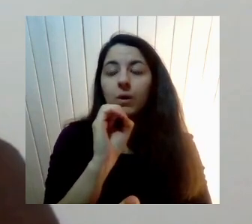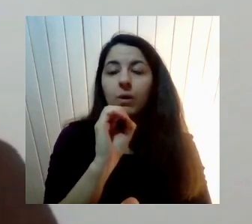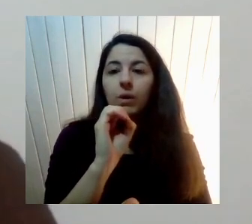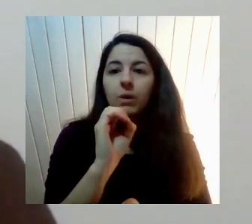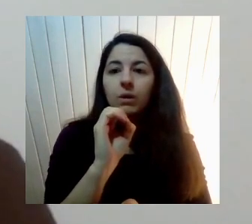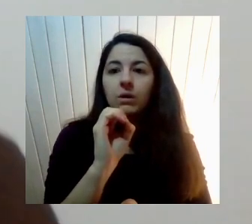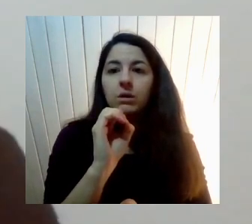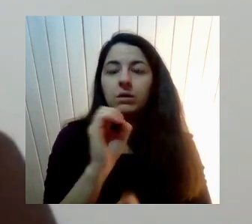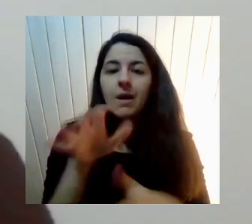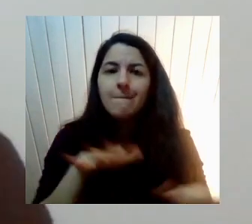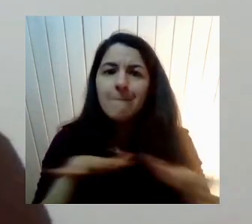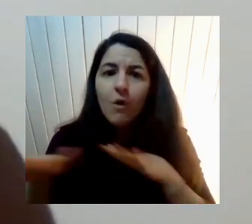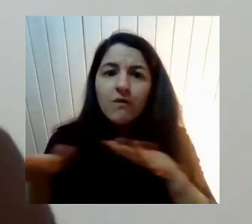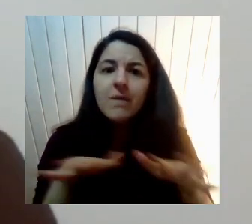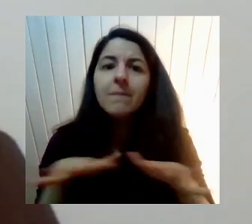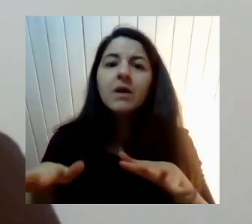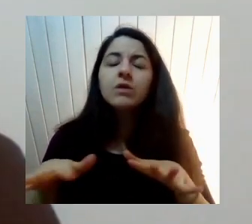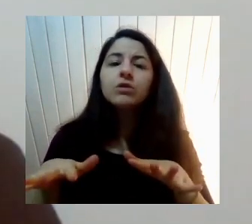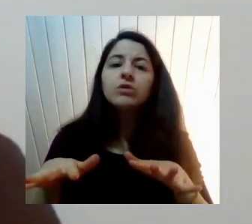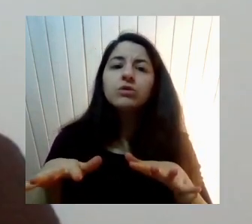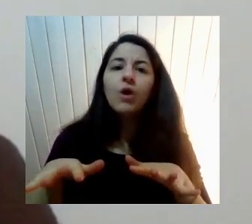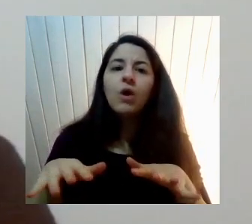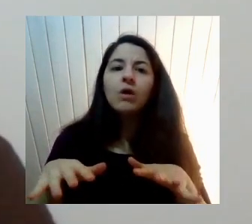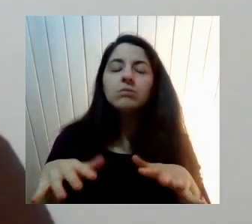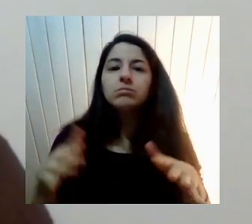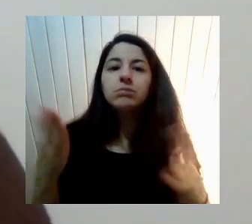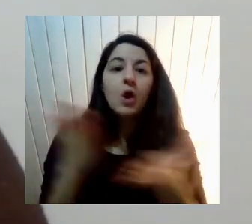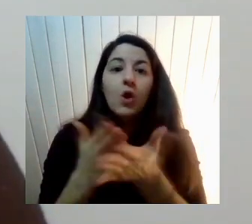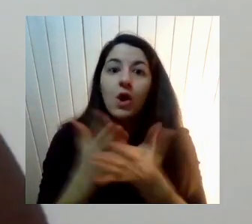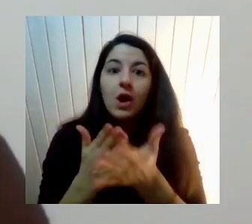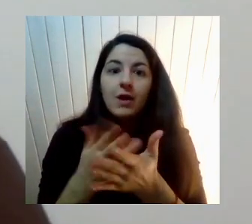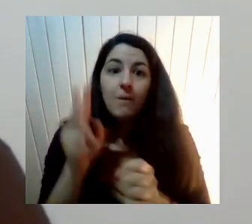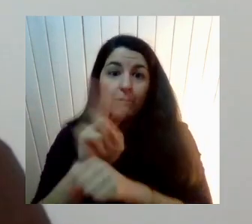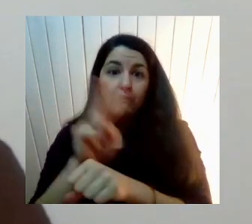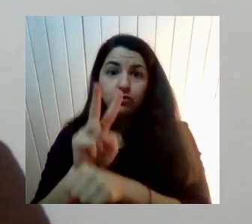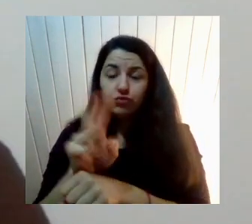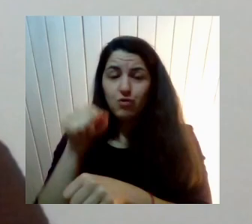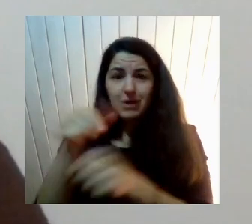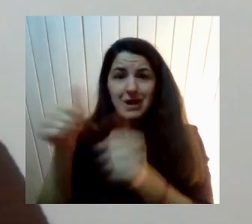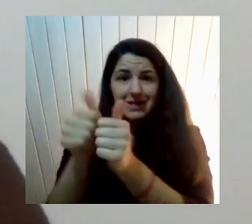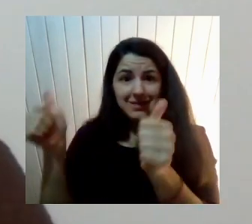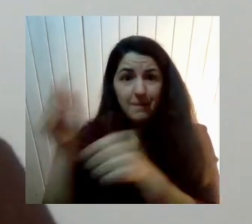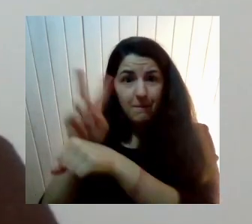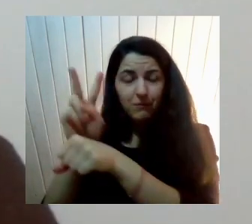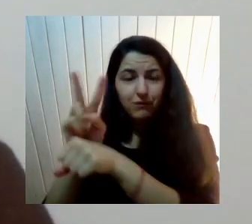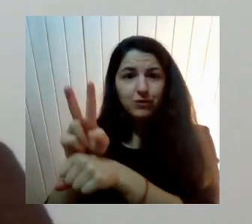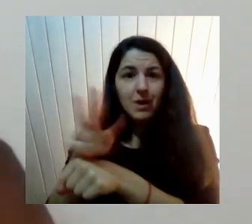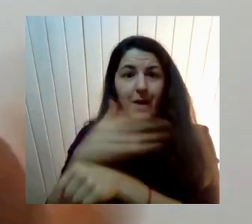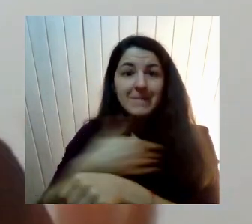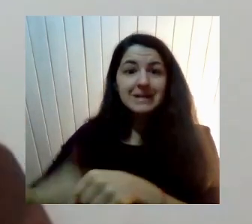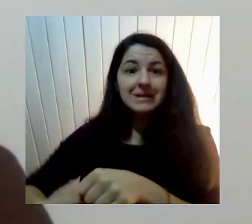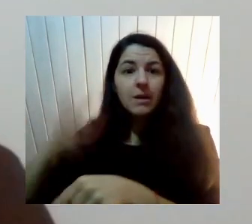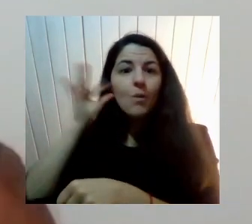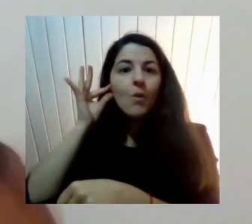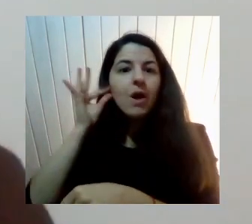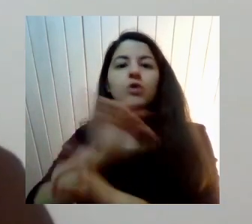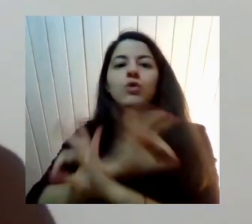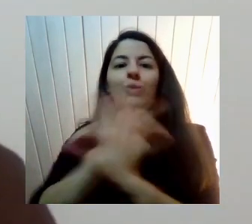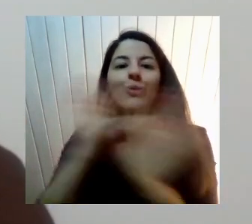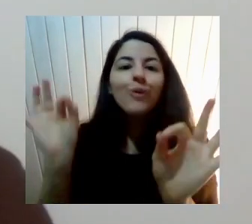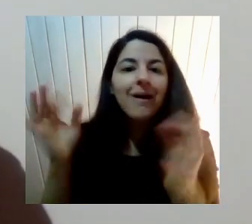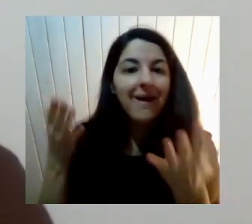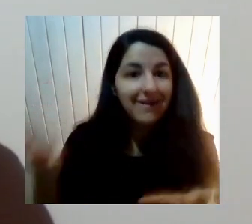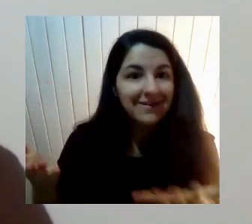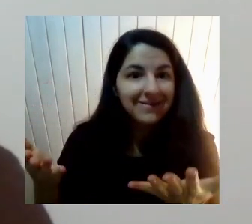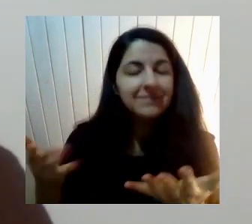Movimiento dirigencial En el colegio de profes Nunca ha habido Una mujer Presidenta del colegio de profes Y eso demanda Como una carrera Altamente